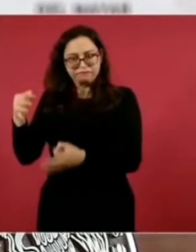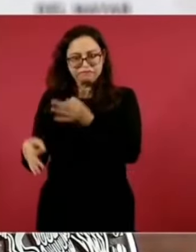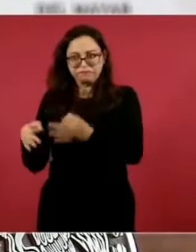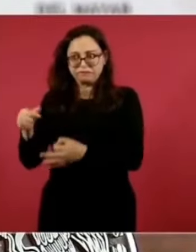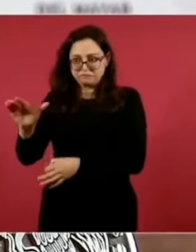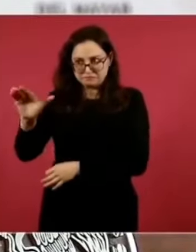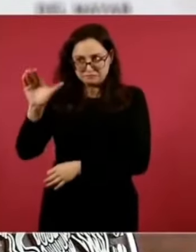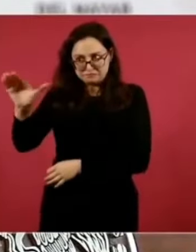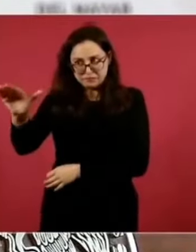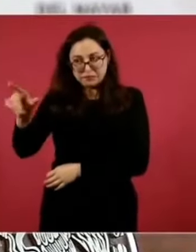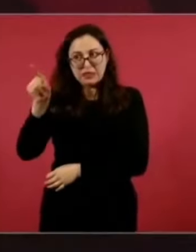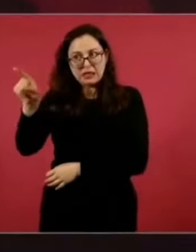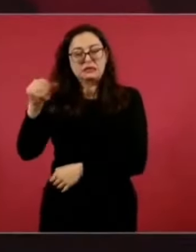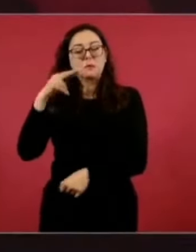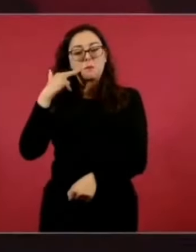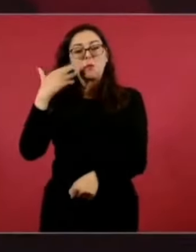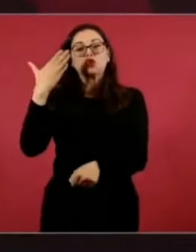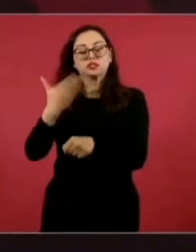tribunal actúe